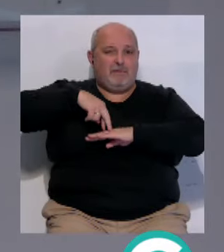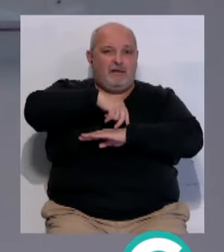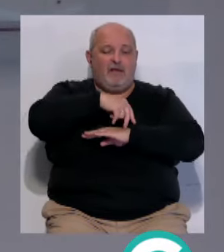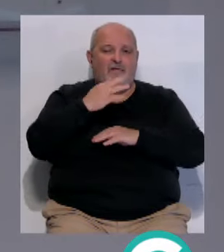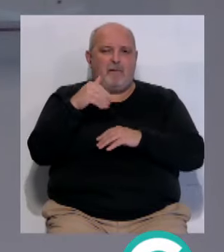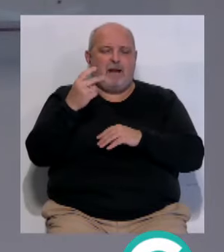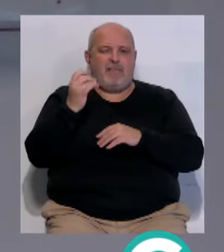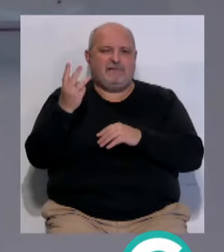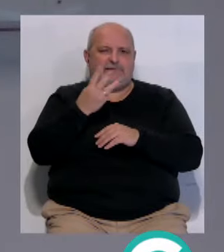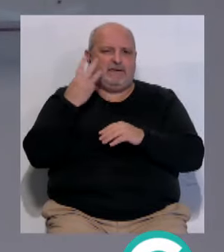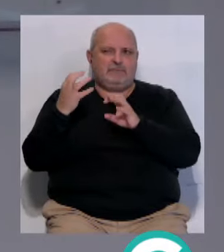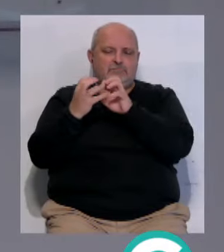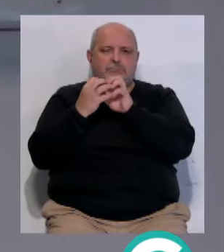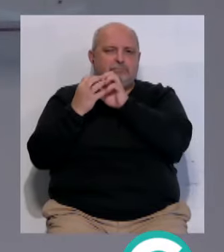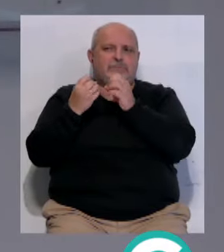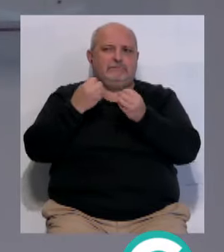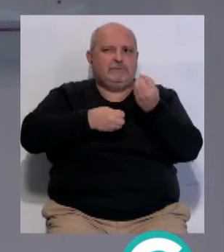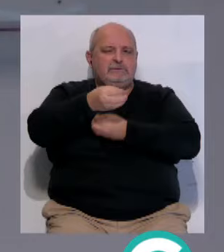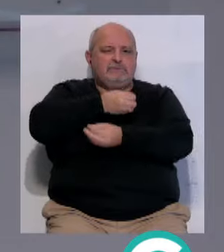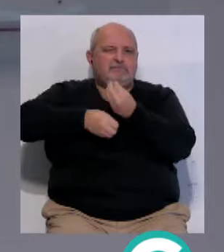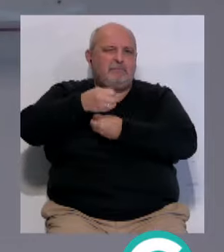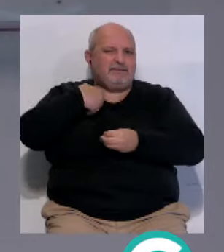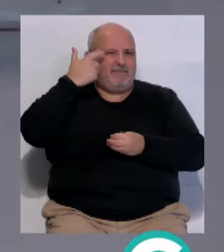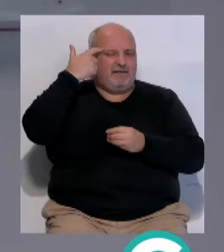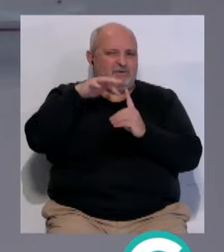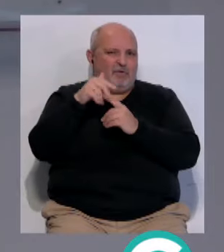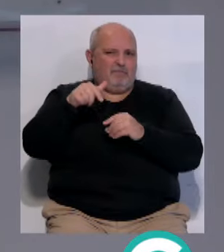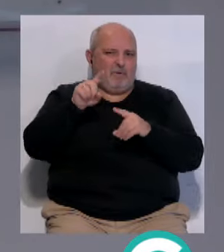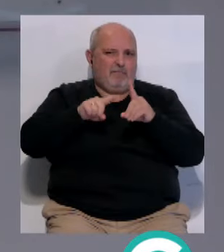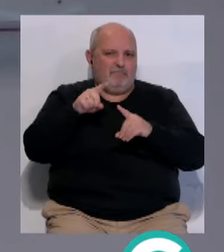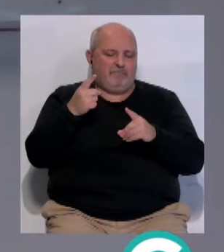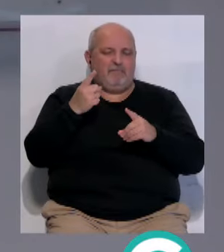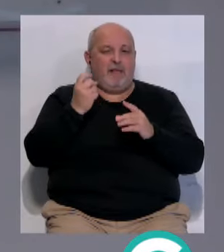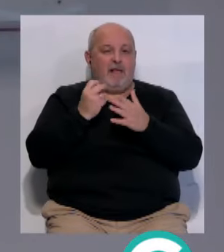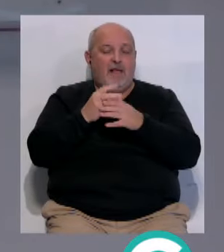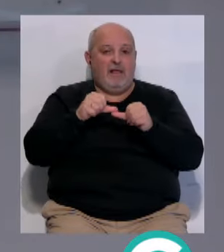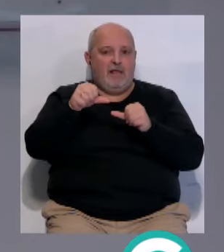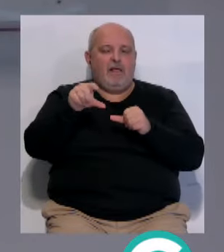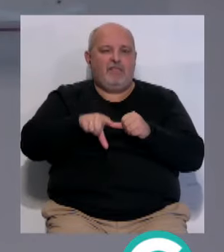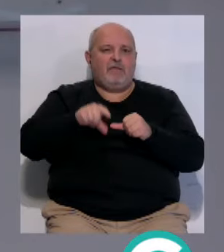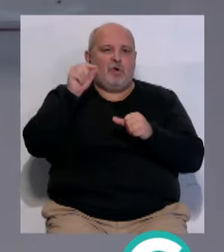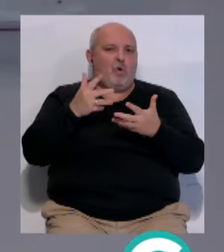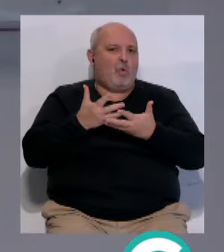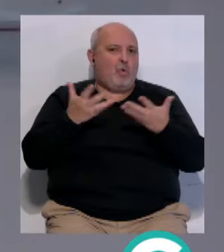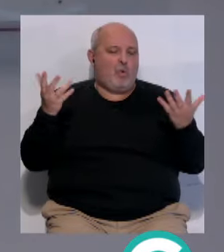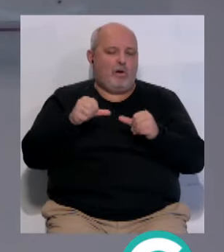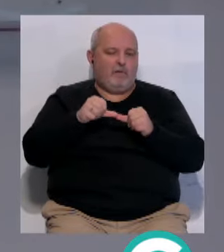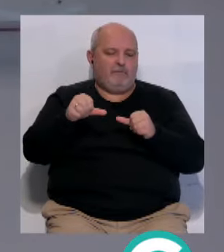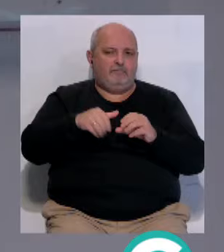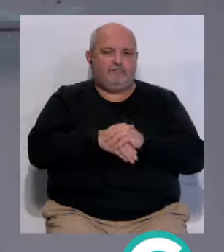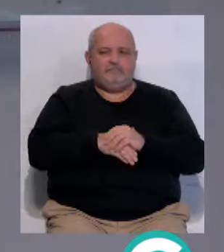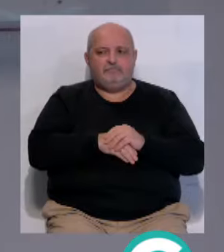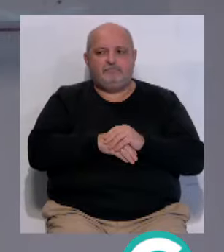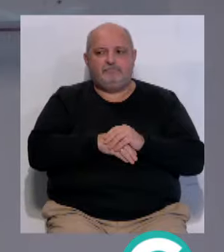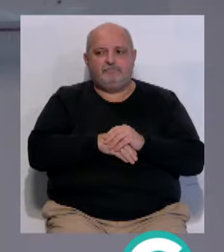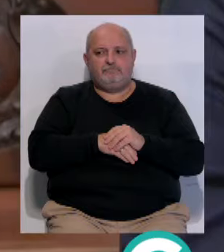Flampagadés... ...para poner en común... ...la información técnica disponible... ...el objetivo es a partir de ahí... ...tomar las decisiones que correspondan.